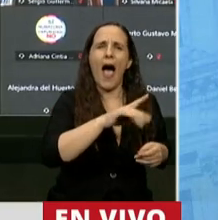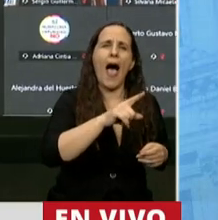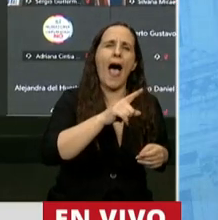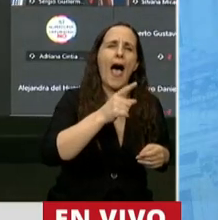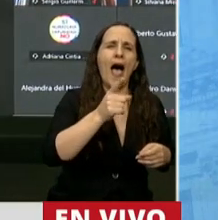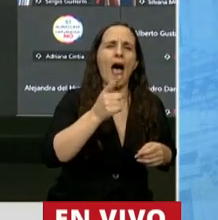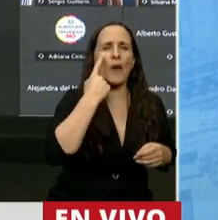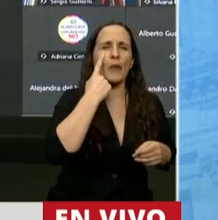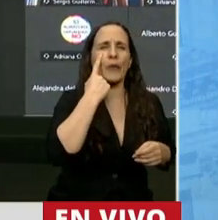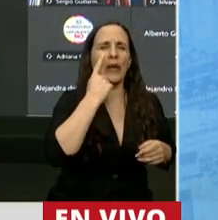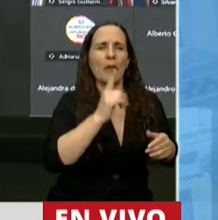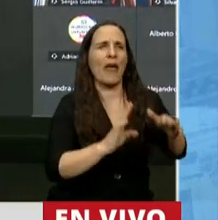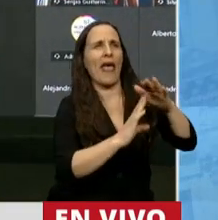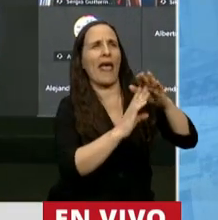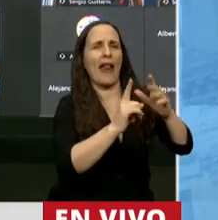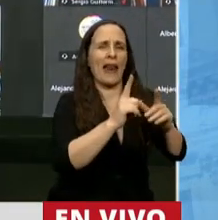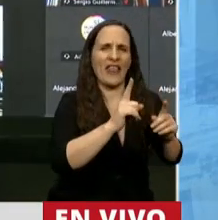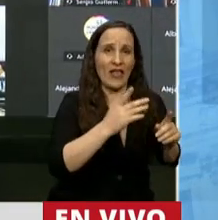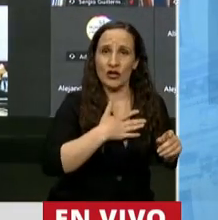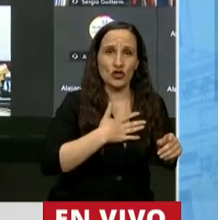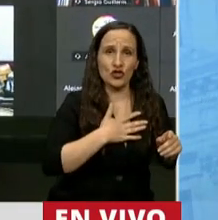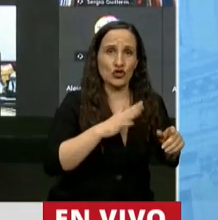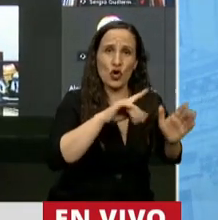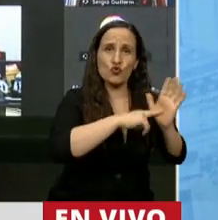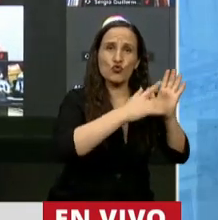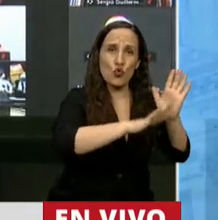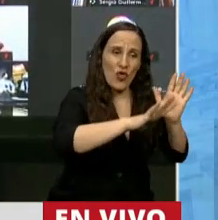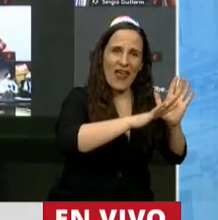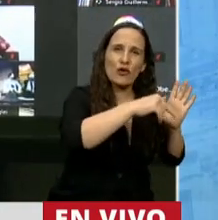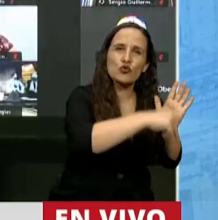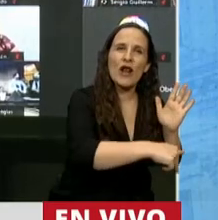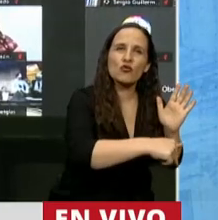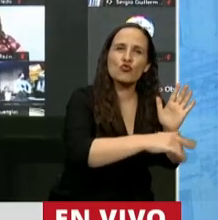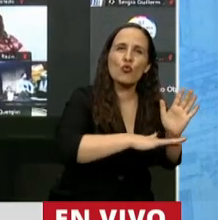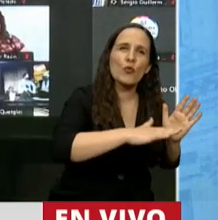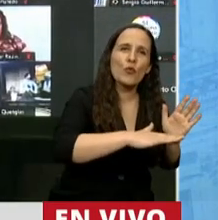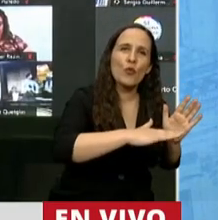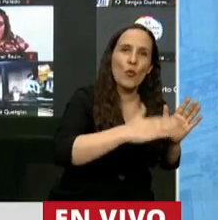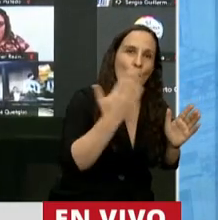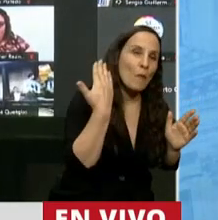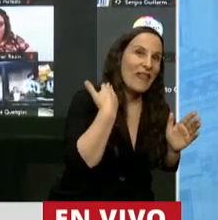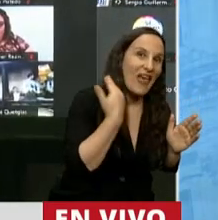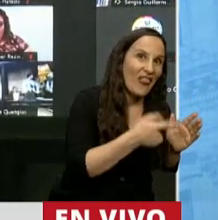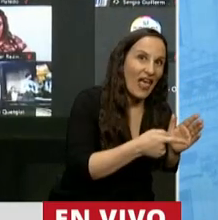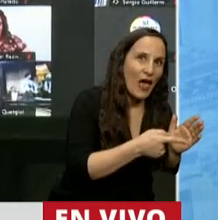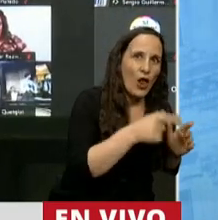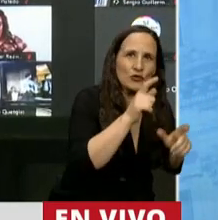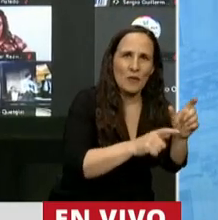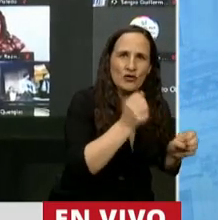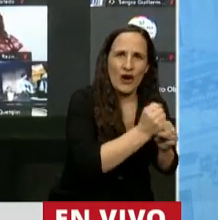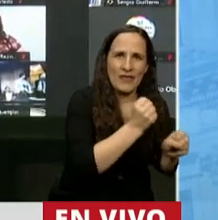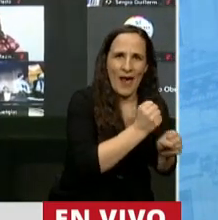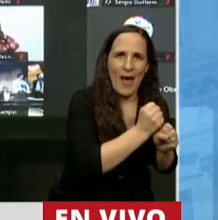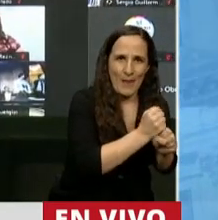sus líderes. Yo soy representante del sur de la ciudad, vivo en Mataderos, donde vive la clase trabajadora.